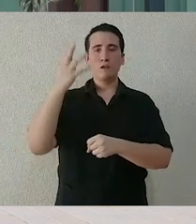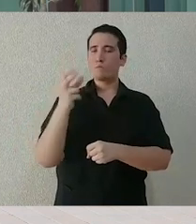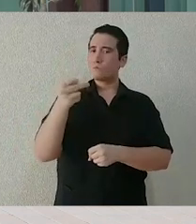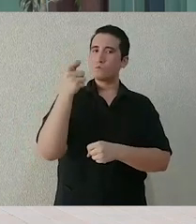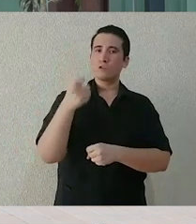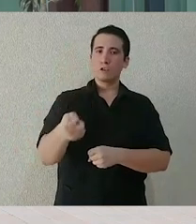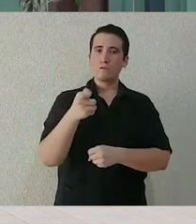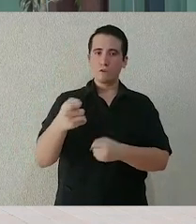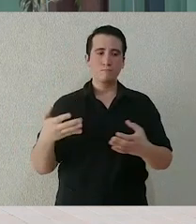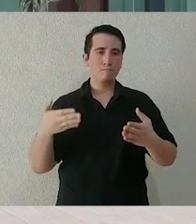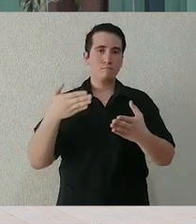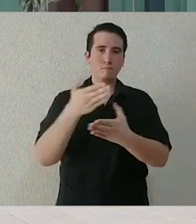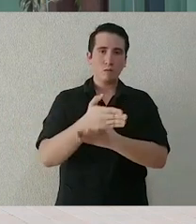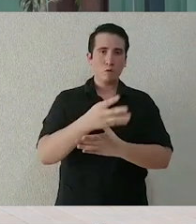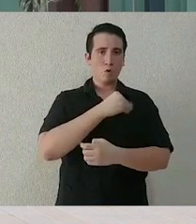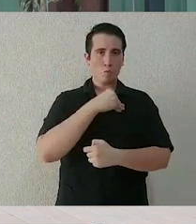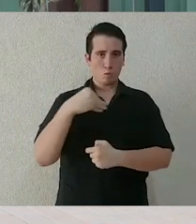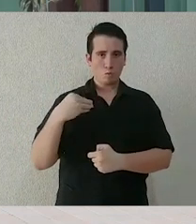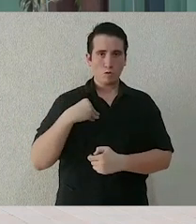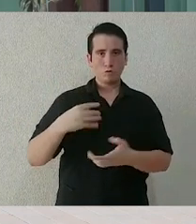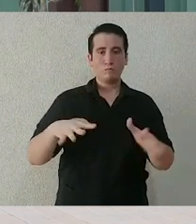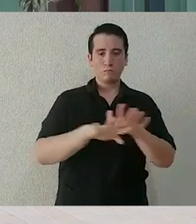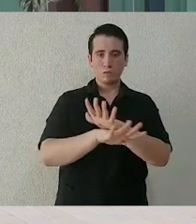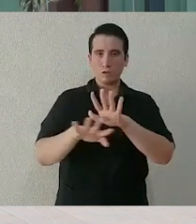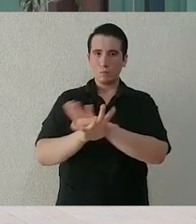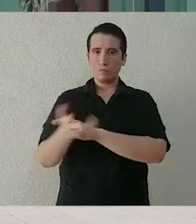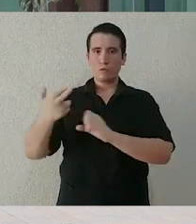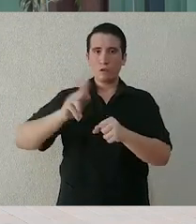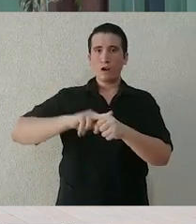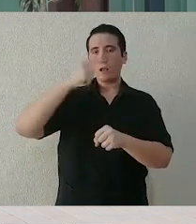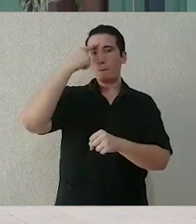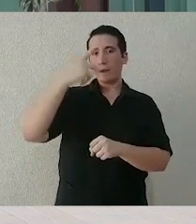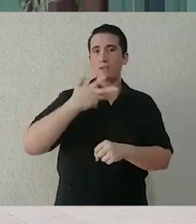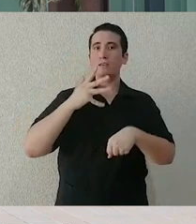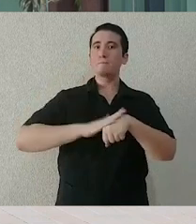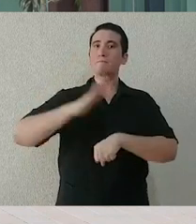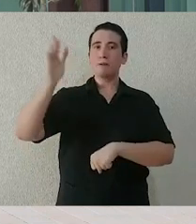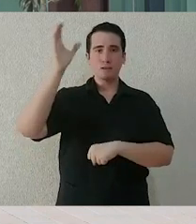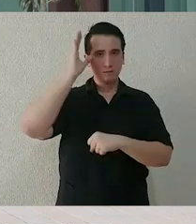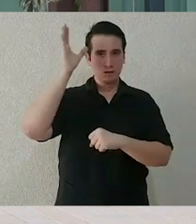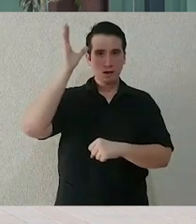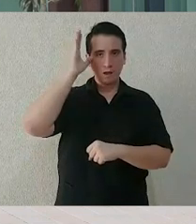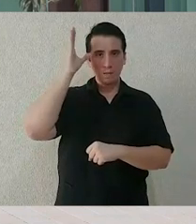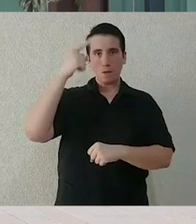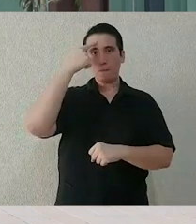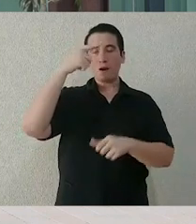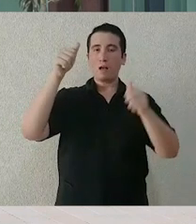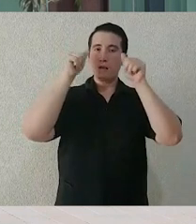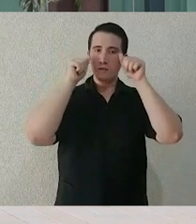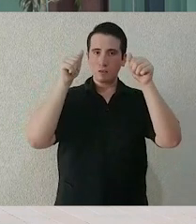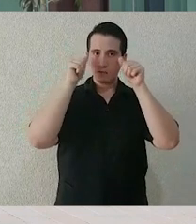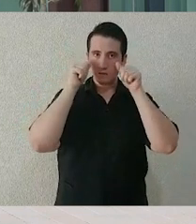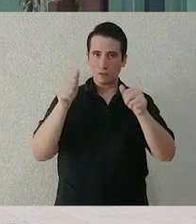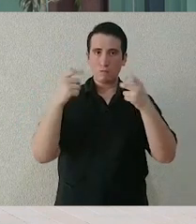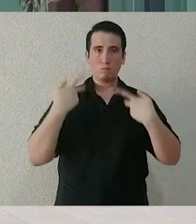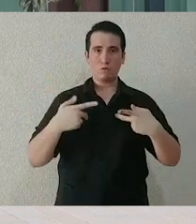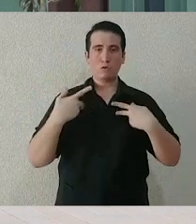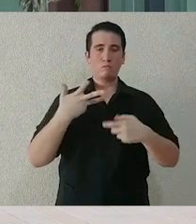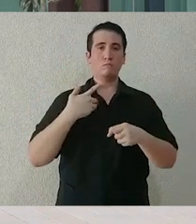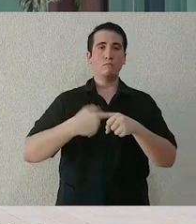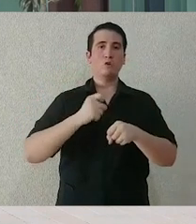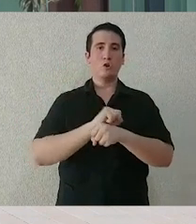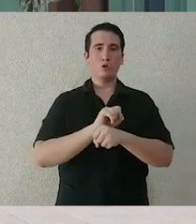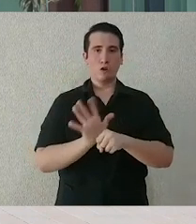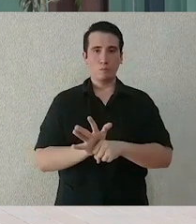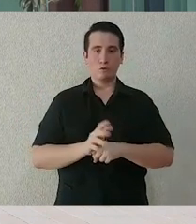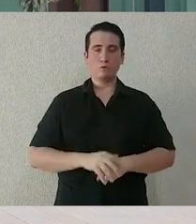coronavirus, pues la puesta en marcha de este hospital temporal no sustituye a la obligación de los hospitales federales de continuar con el proceso